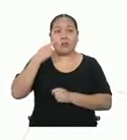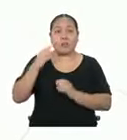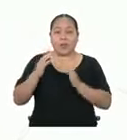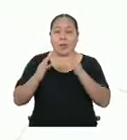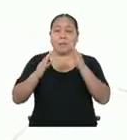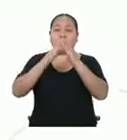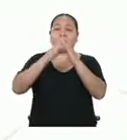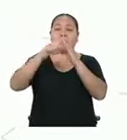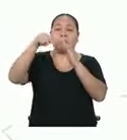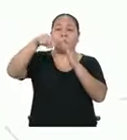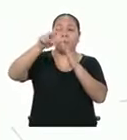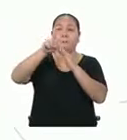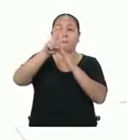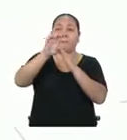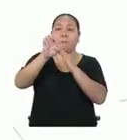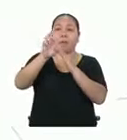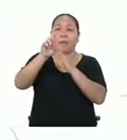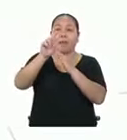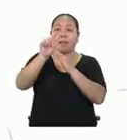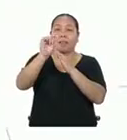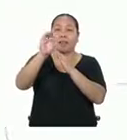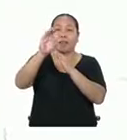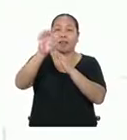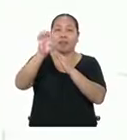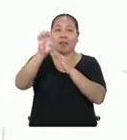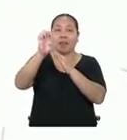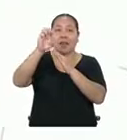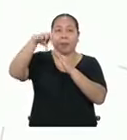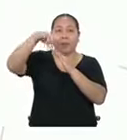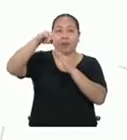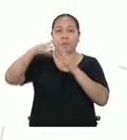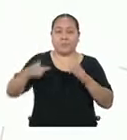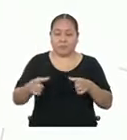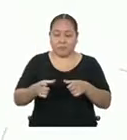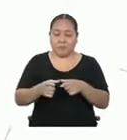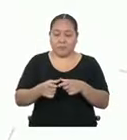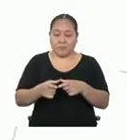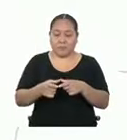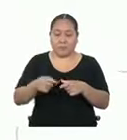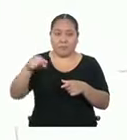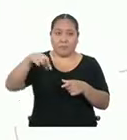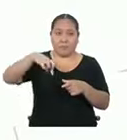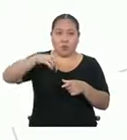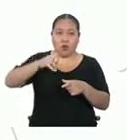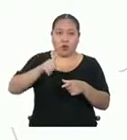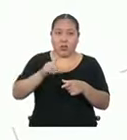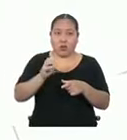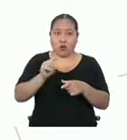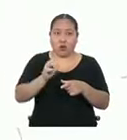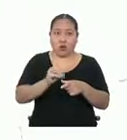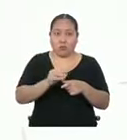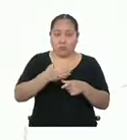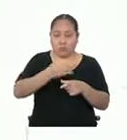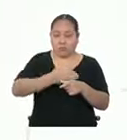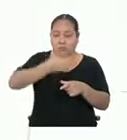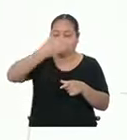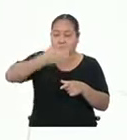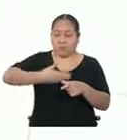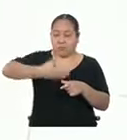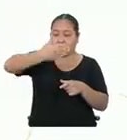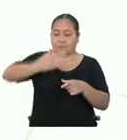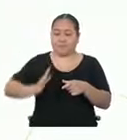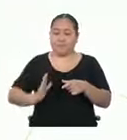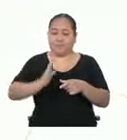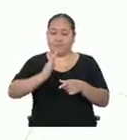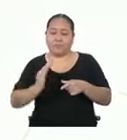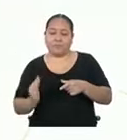pirámide. Como ya hemos dicho, la base de la pirámide es un polígono y la arista de la base es el lado de este polígono.